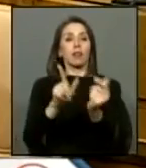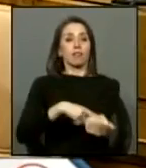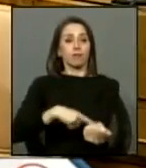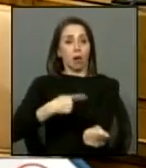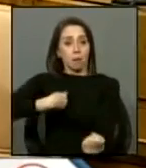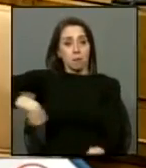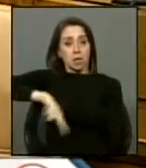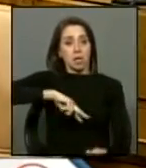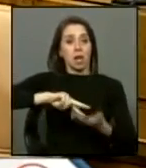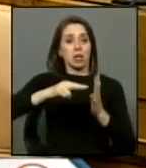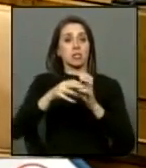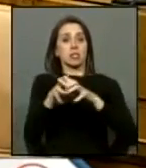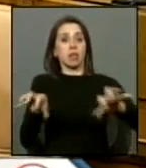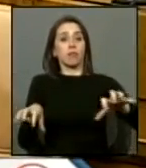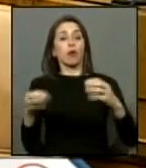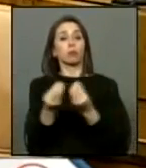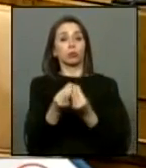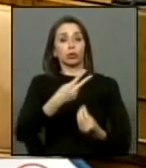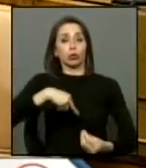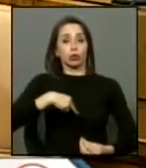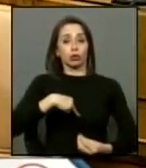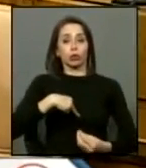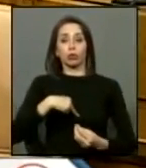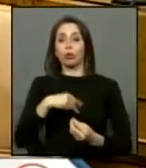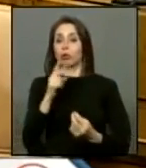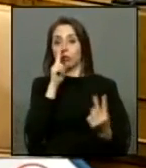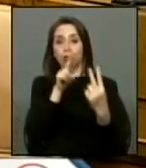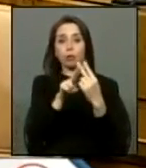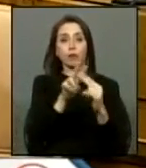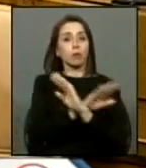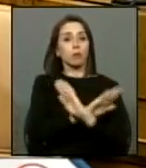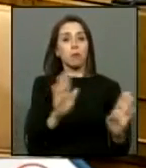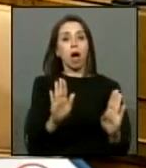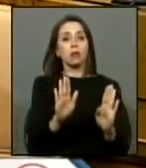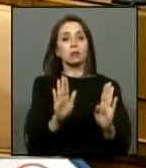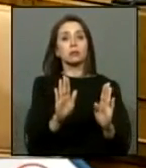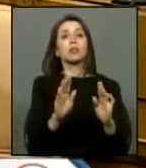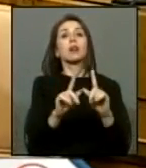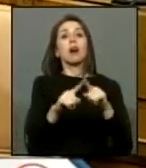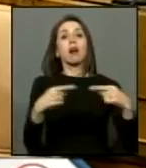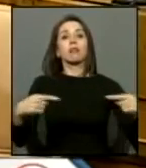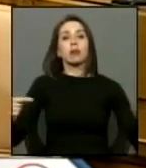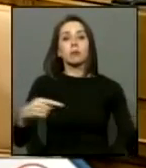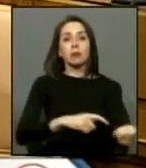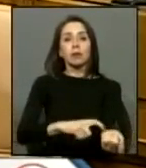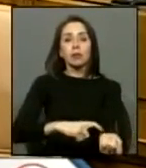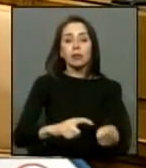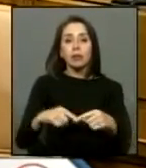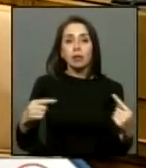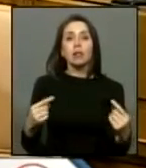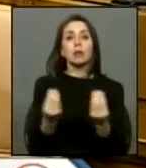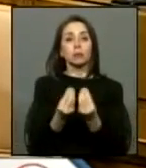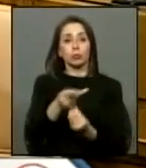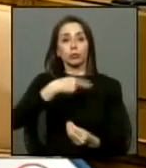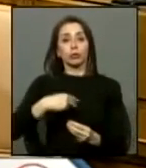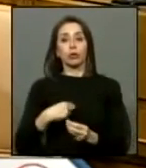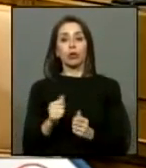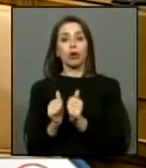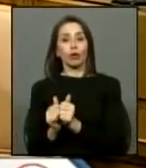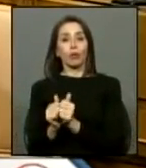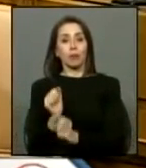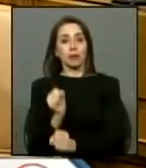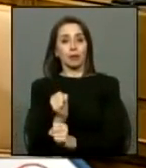donde muchos de nosotros no volvimos a ver nuestros parientes donde muchos de nosotros nuestros compañeros de